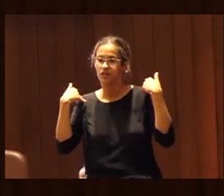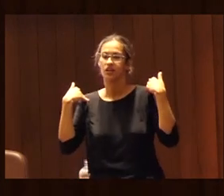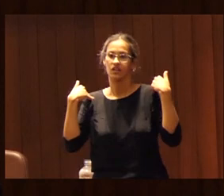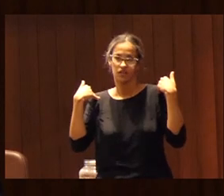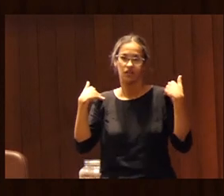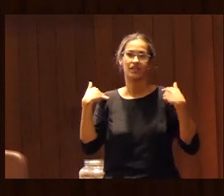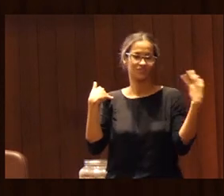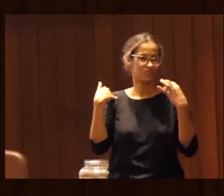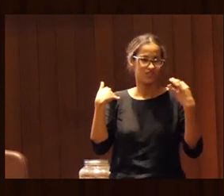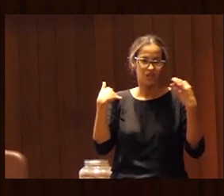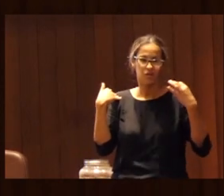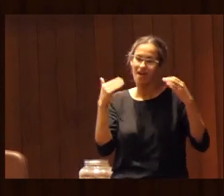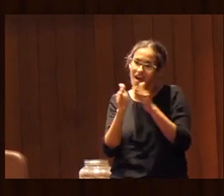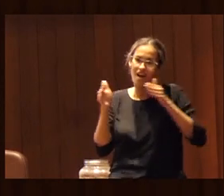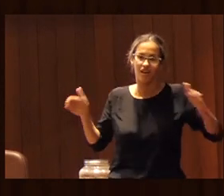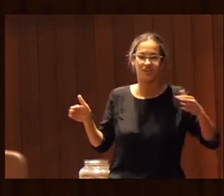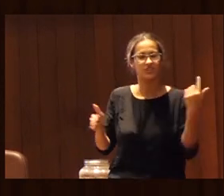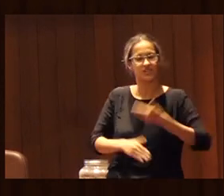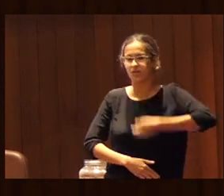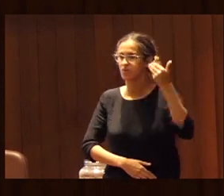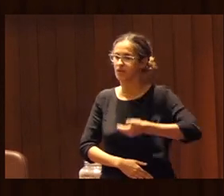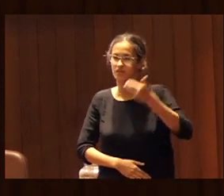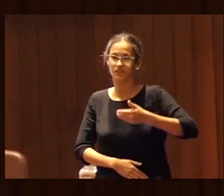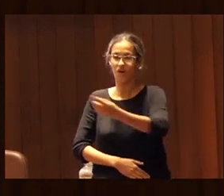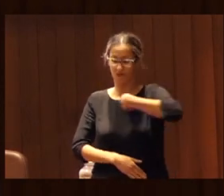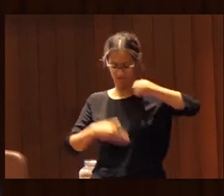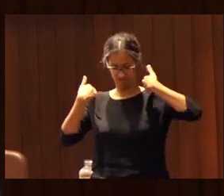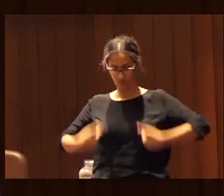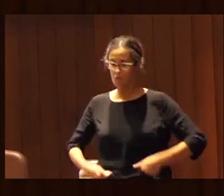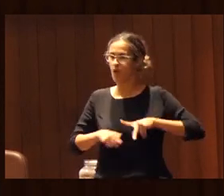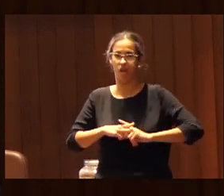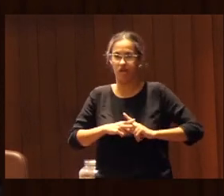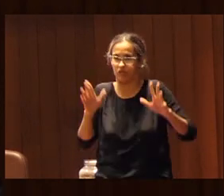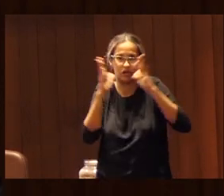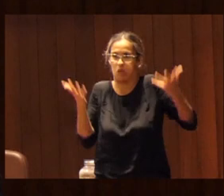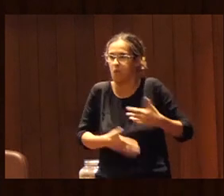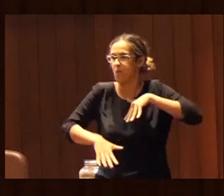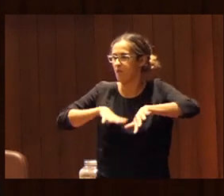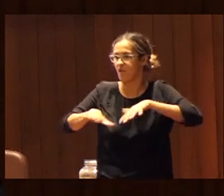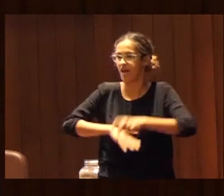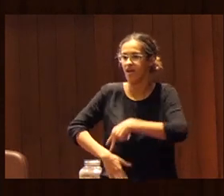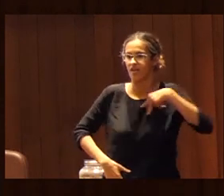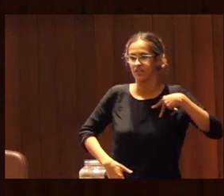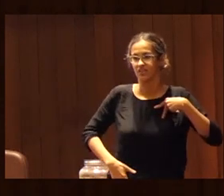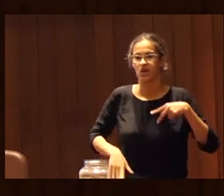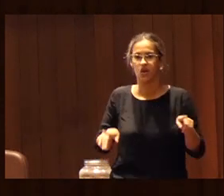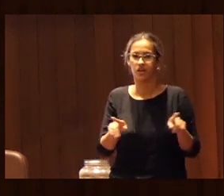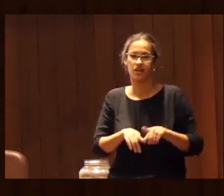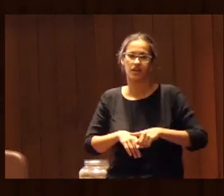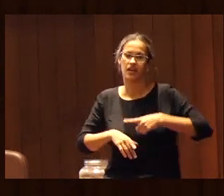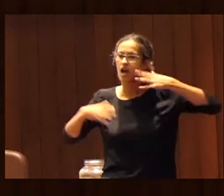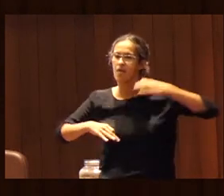que hay que ampliar es que es tan importante el cuerpo que es nuestra herramienta para estar en el mundo para movernos y no le damos la importancia que realmente